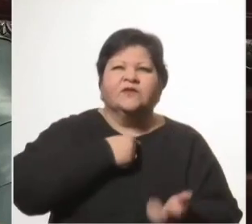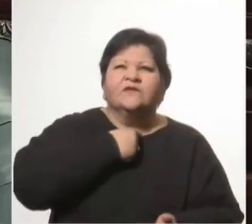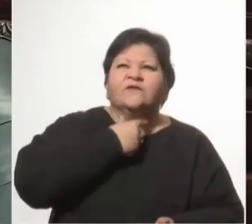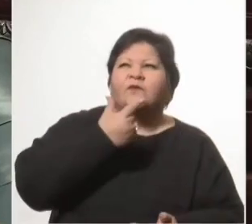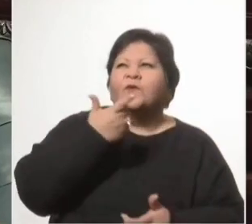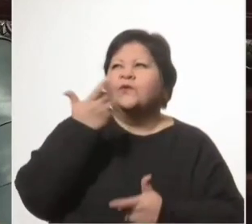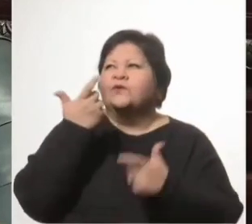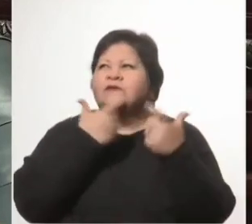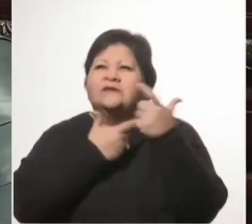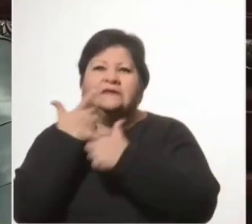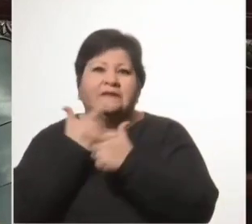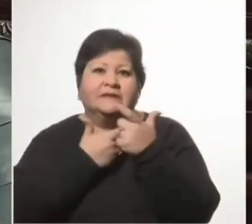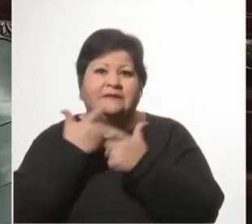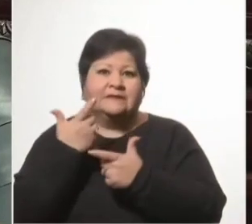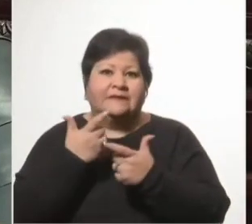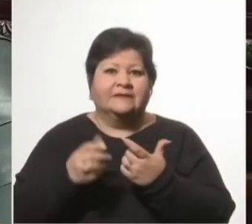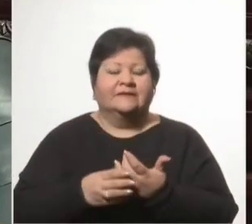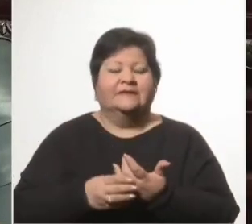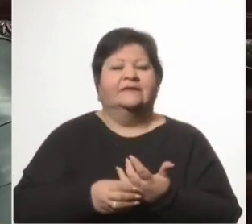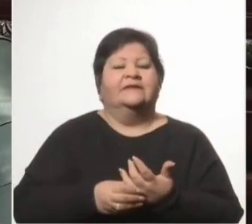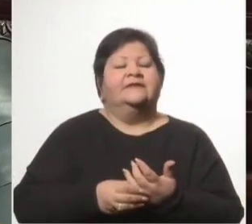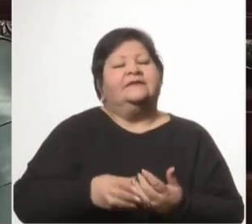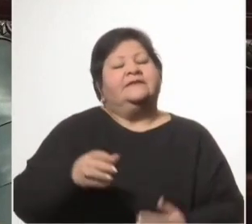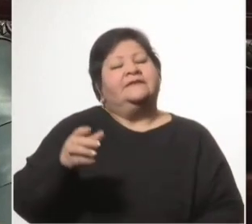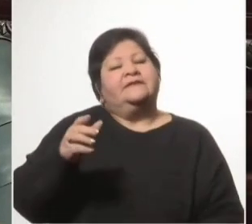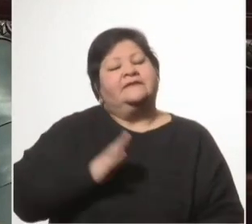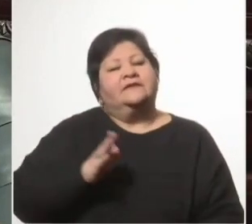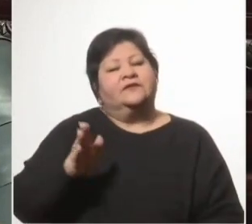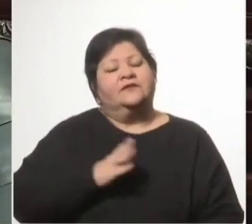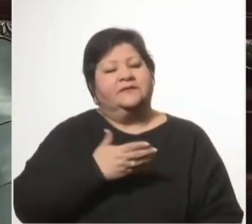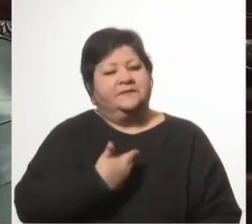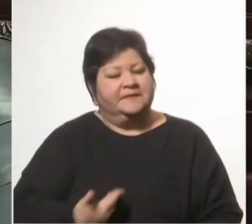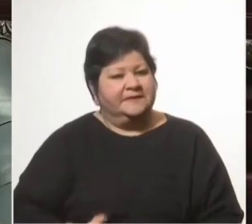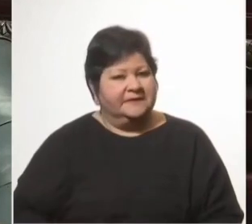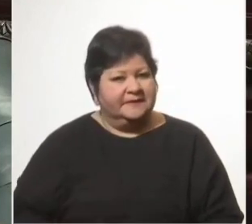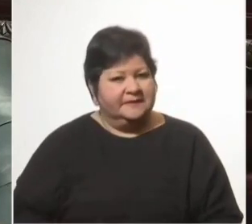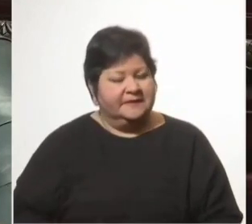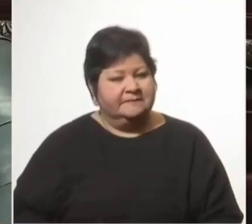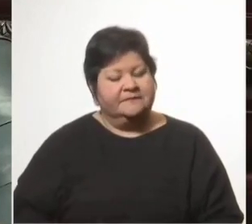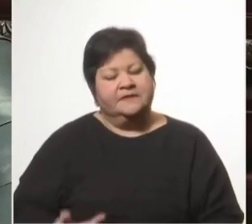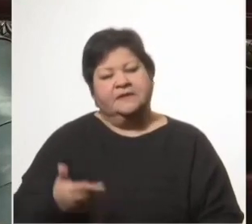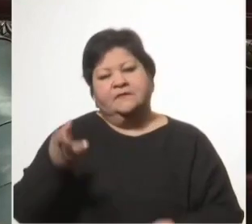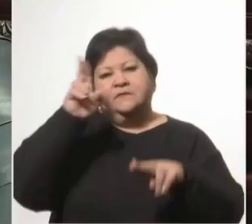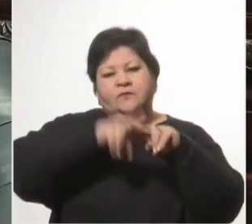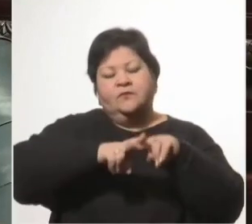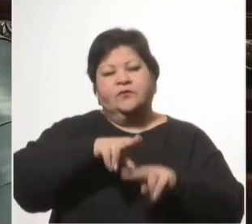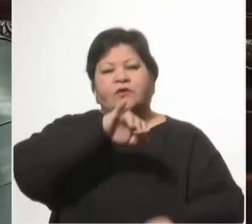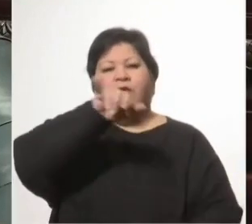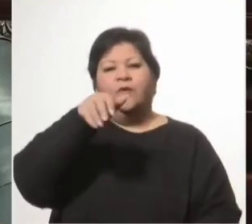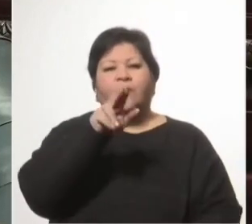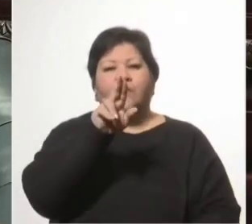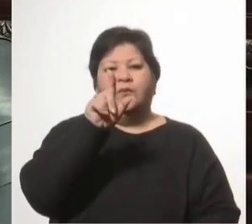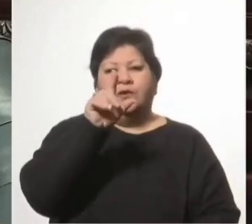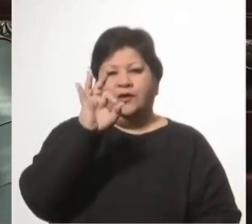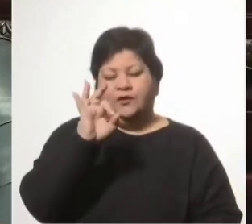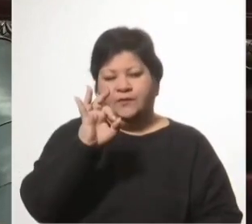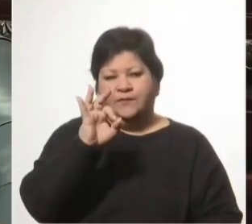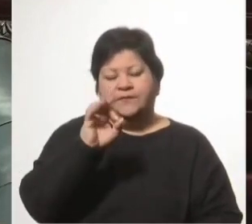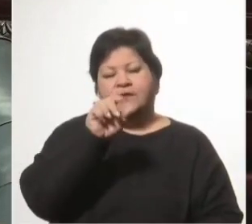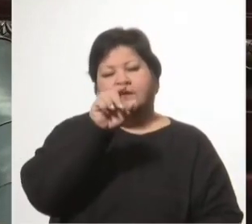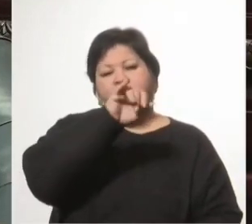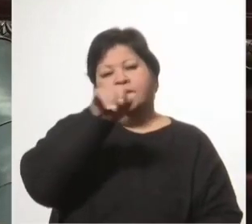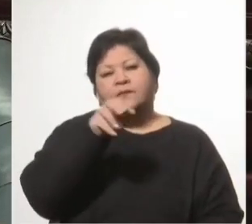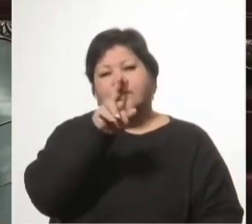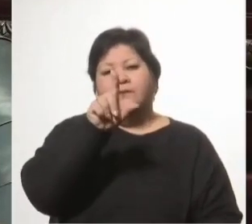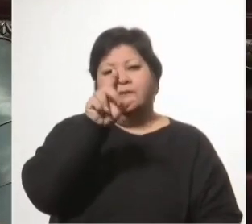risa. Señora Presidenta, hace pocas semanas falleció Julio Julián, y la cultura de nuestro país se puso